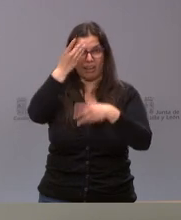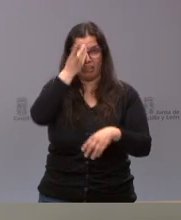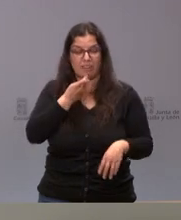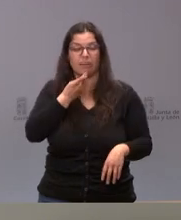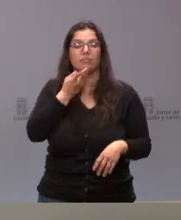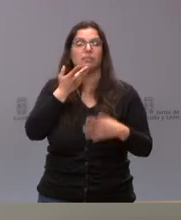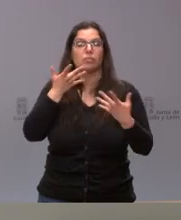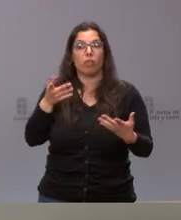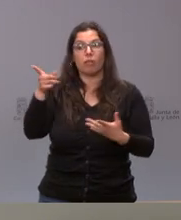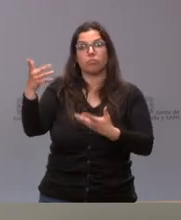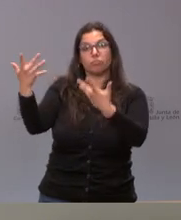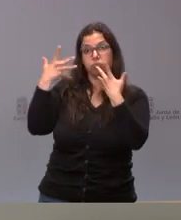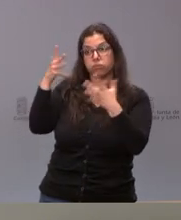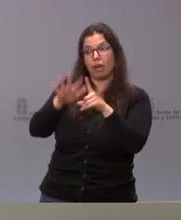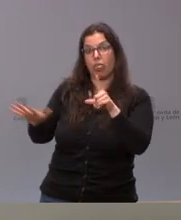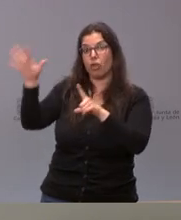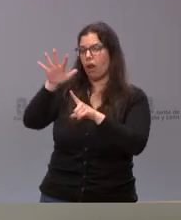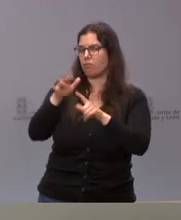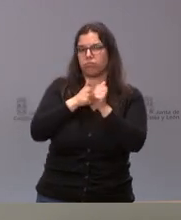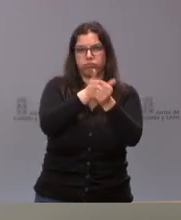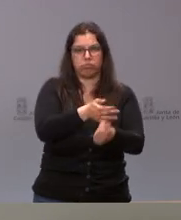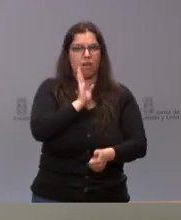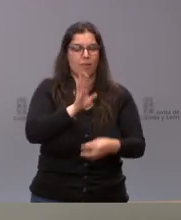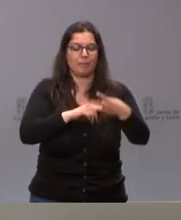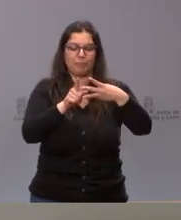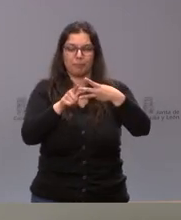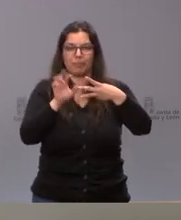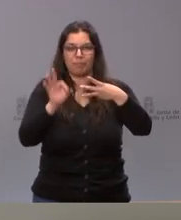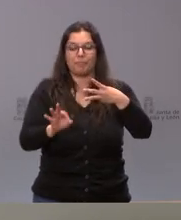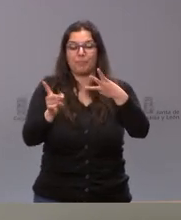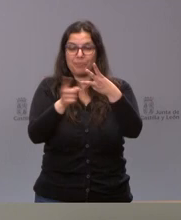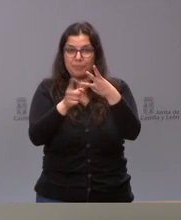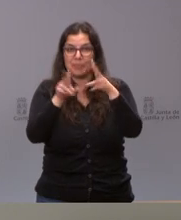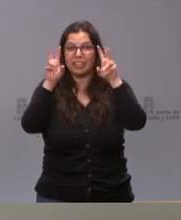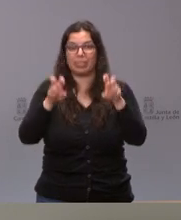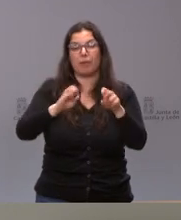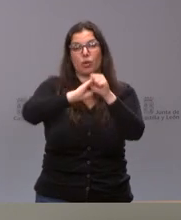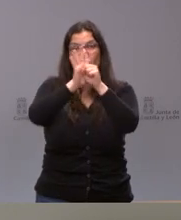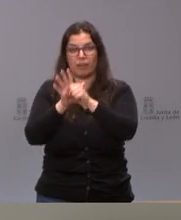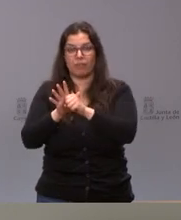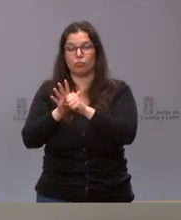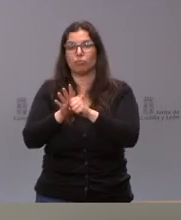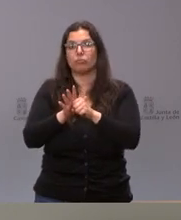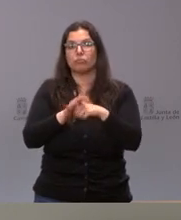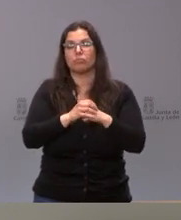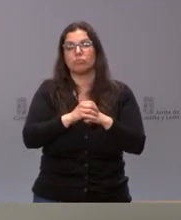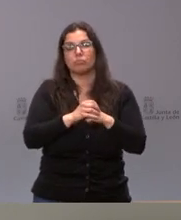del Centro Criptológico Nacional. Me planteaba usted la situación de la pandemia en segundo lugar.